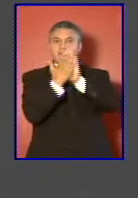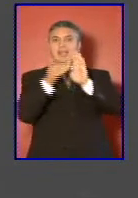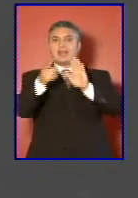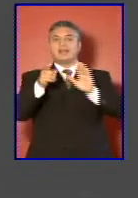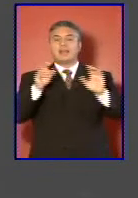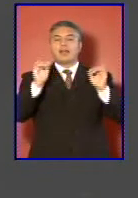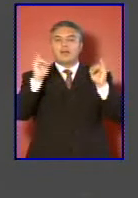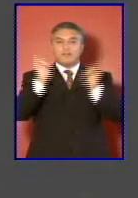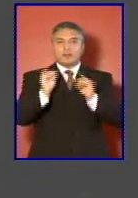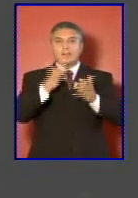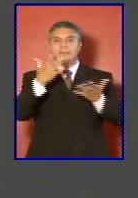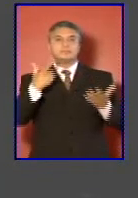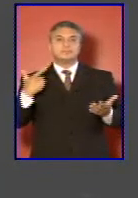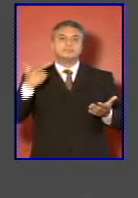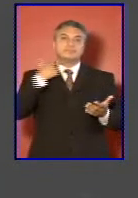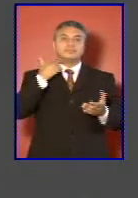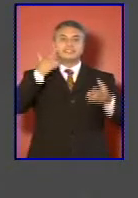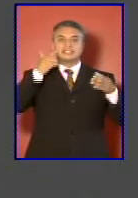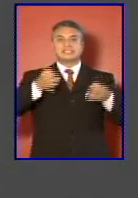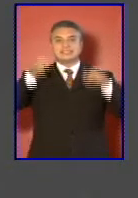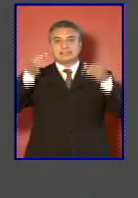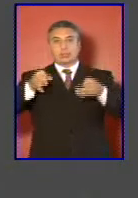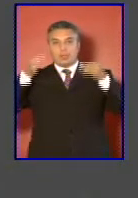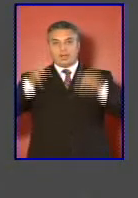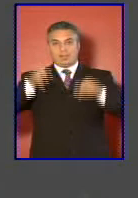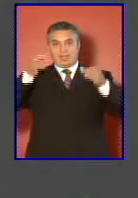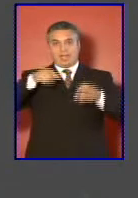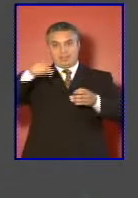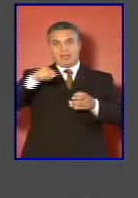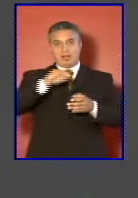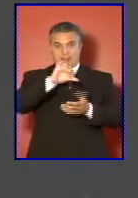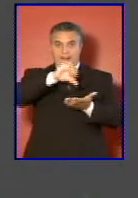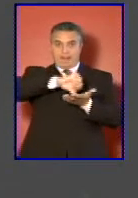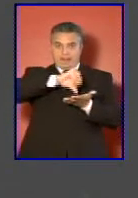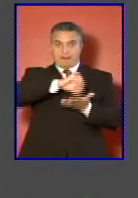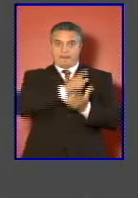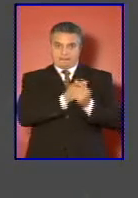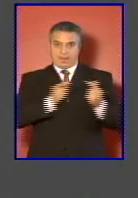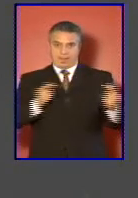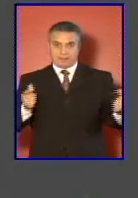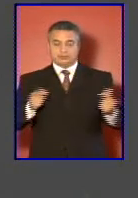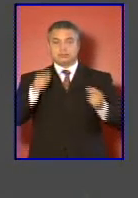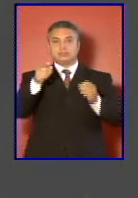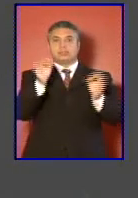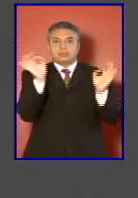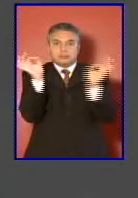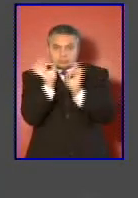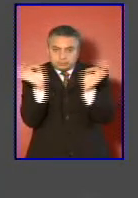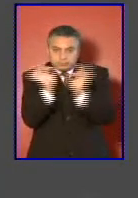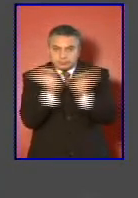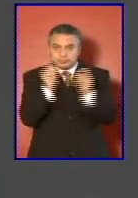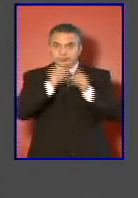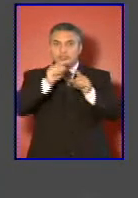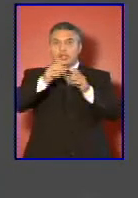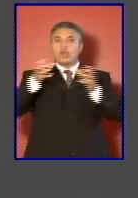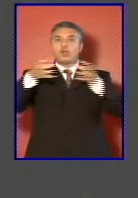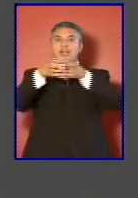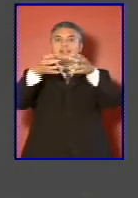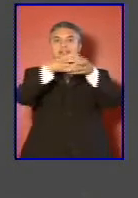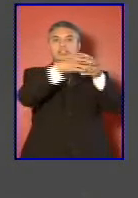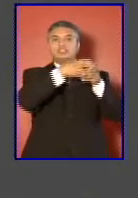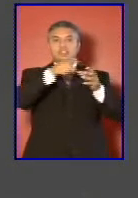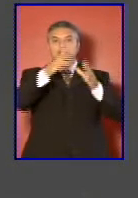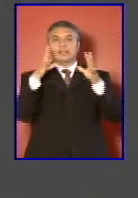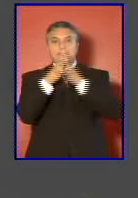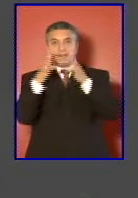afecten gravemente la seguridad exterior del país. de las instrucciones a las organizaciones militares del